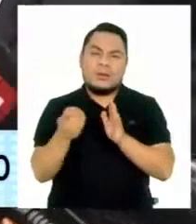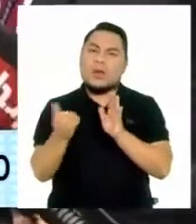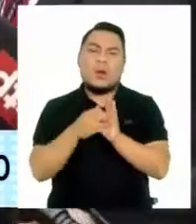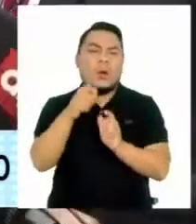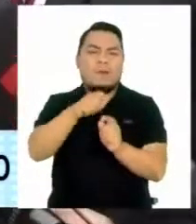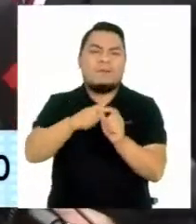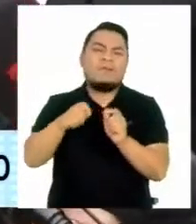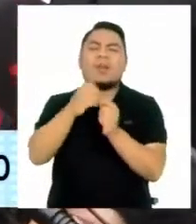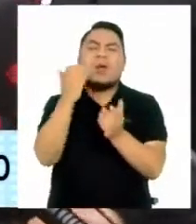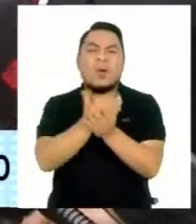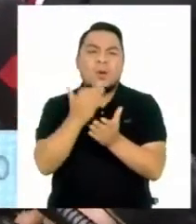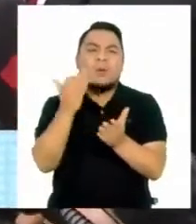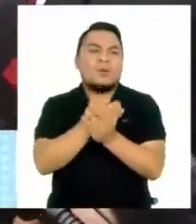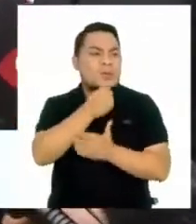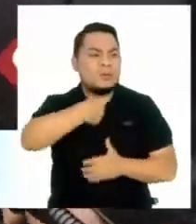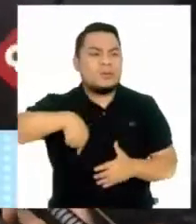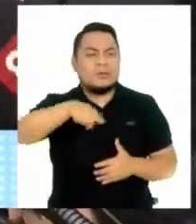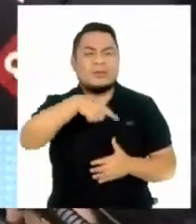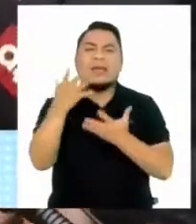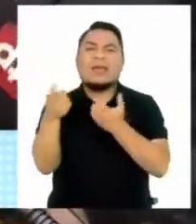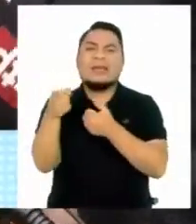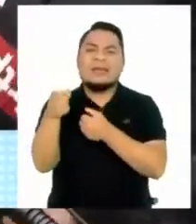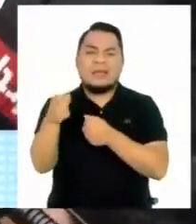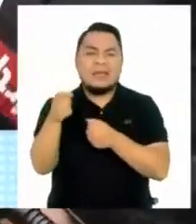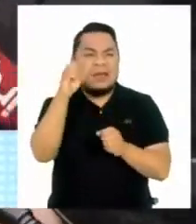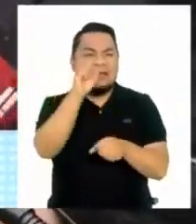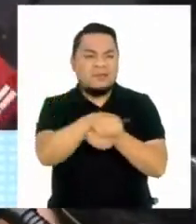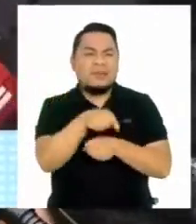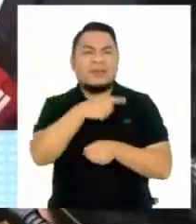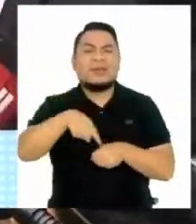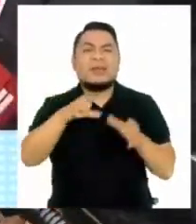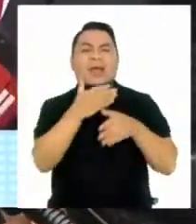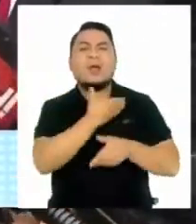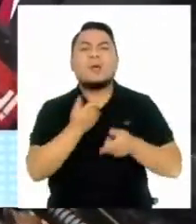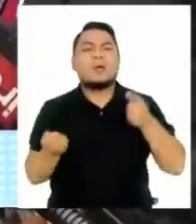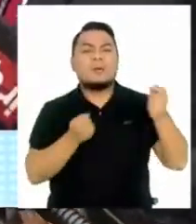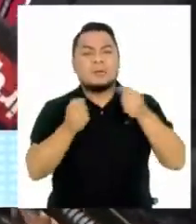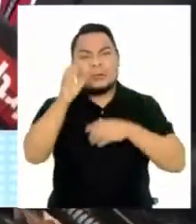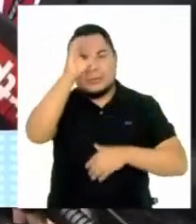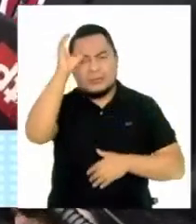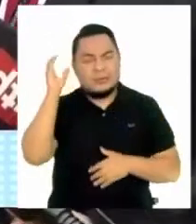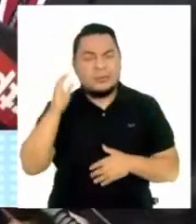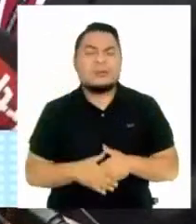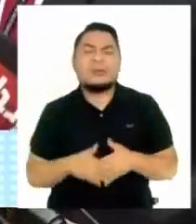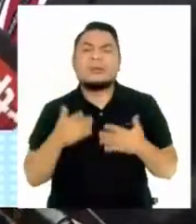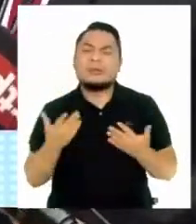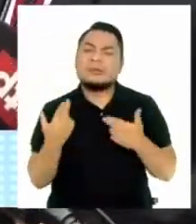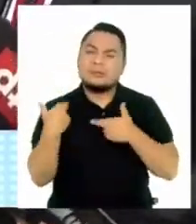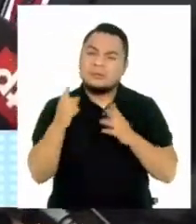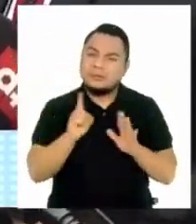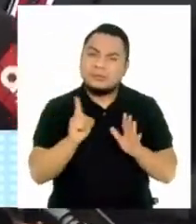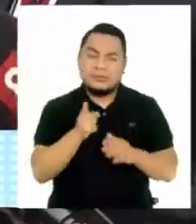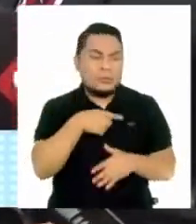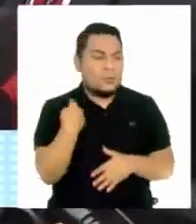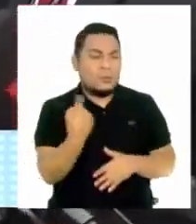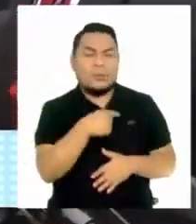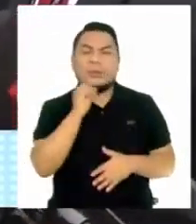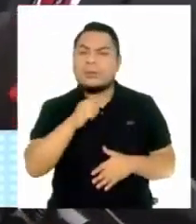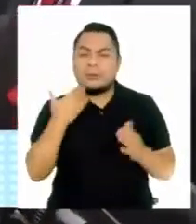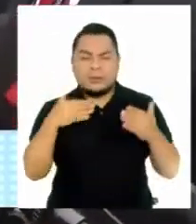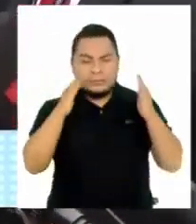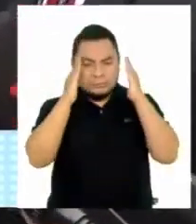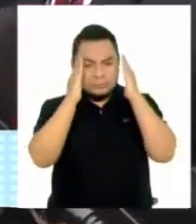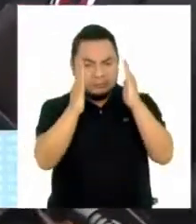querer socavar el gobierno de Pedro Castillo, las responsabilidades que se tienen. Acá nosotros estamos de